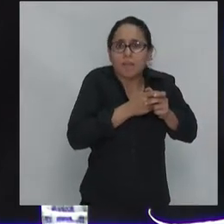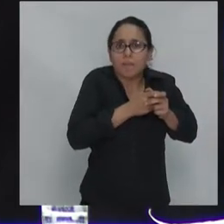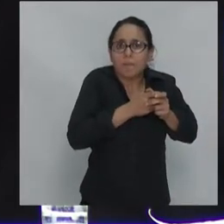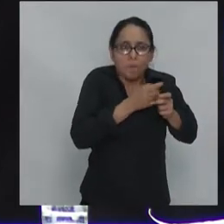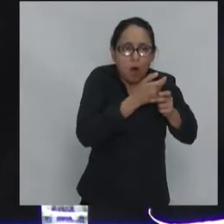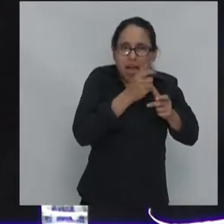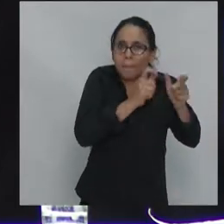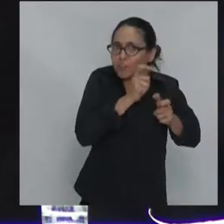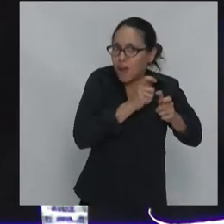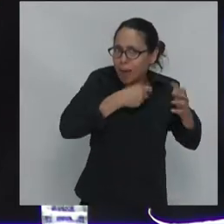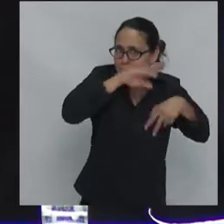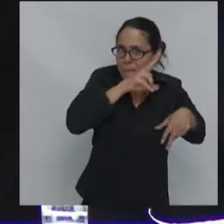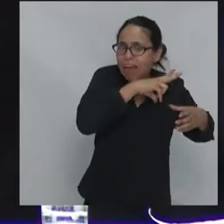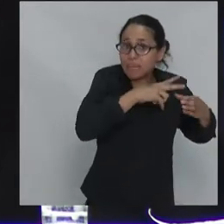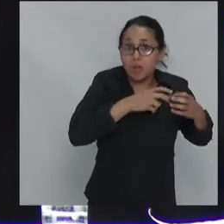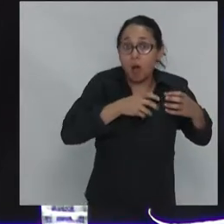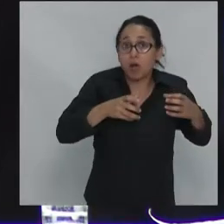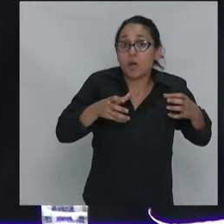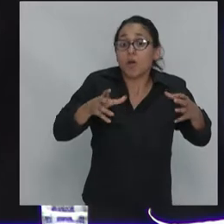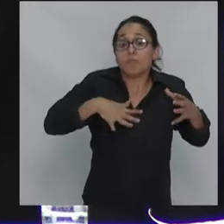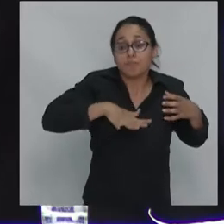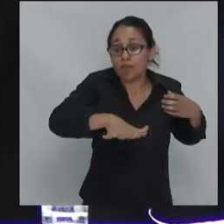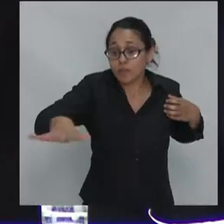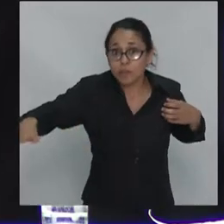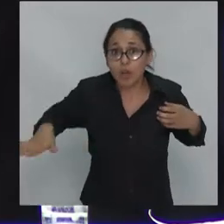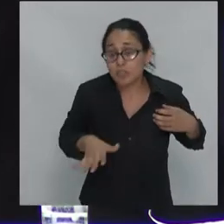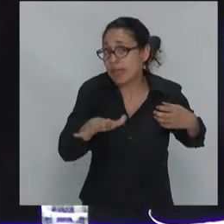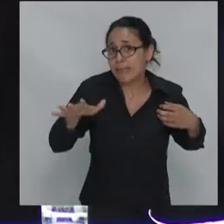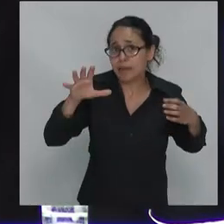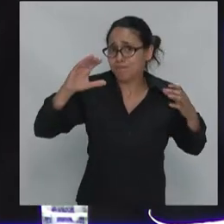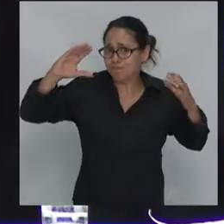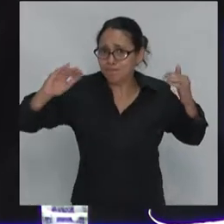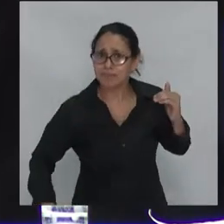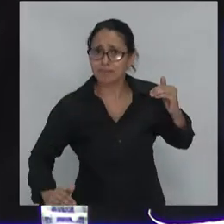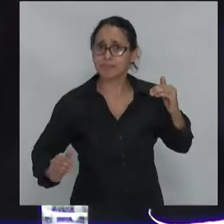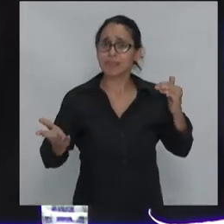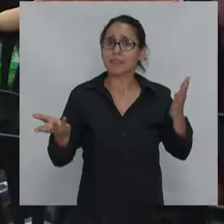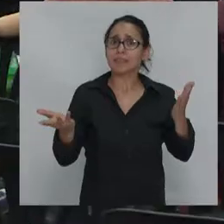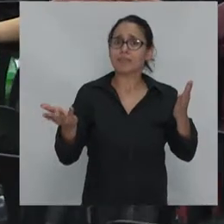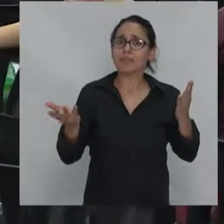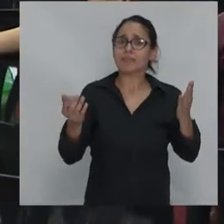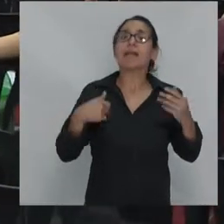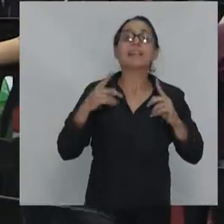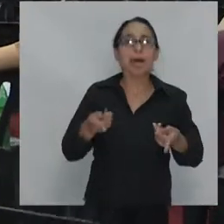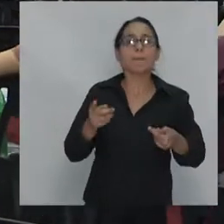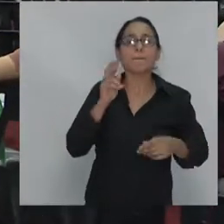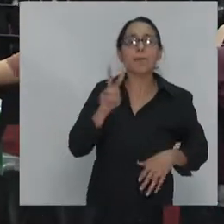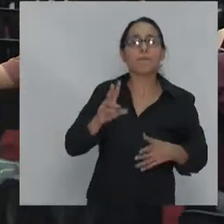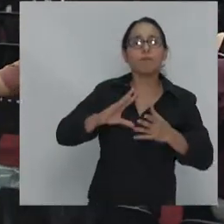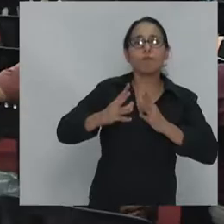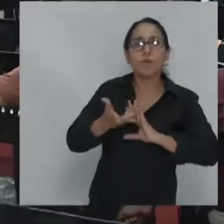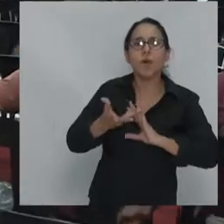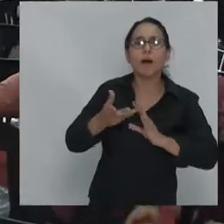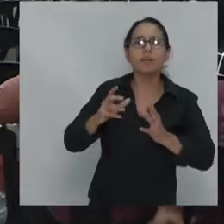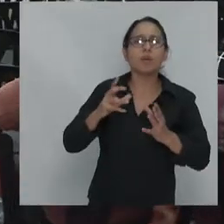evidentemente, las clases populares han sido muy afectadas, pero también estamos viendo un fenómeno de pauperización, de